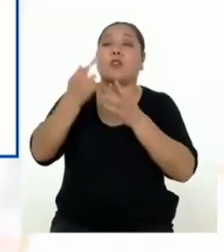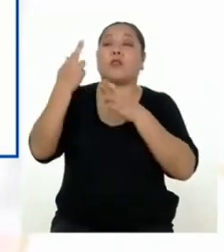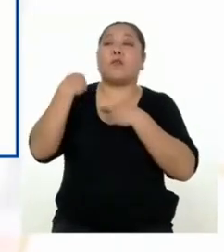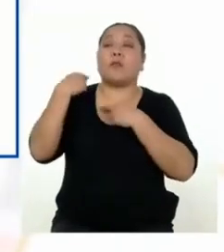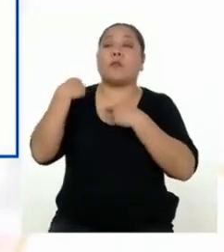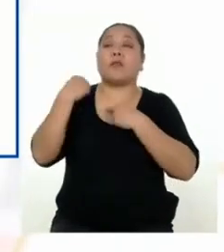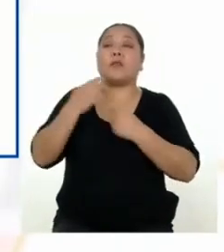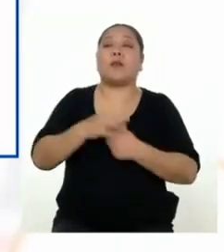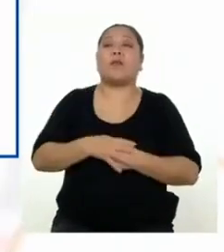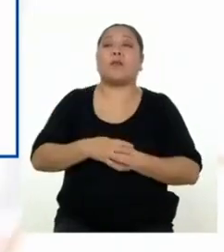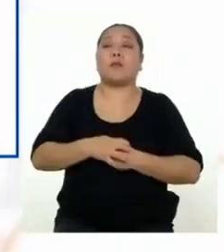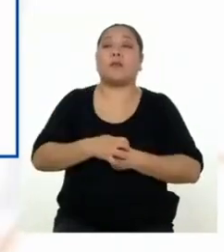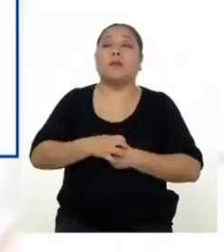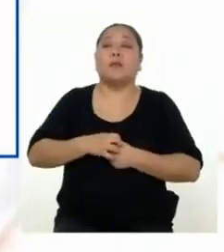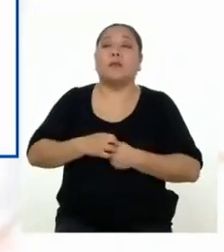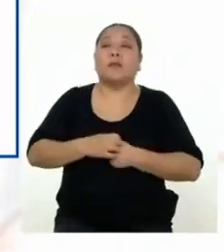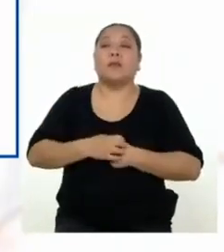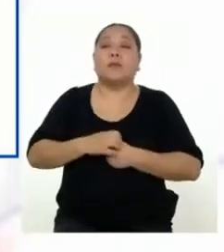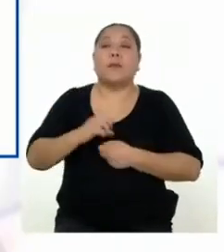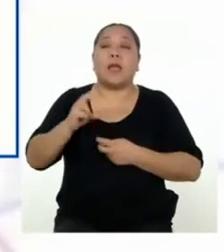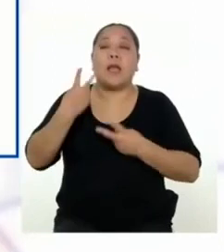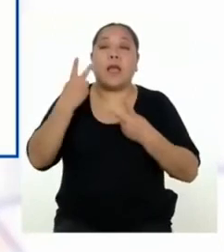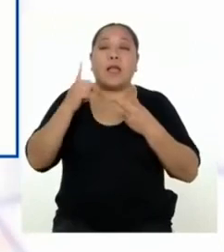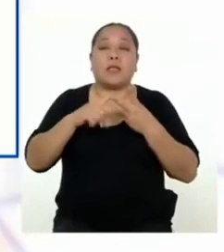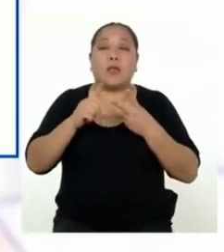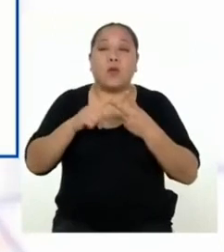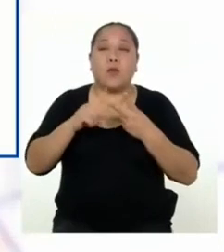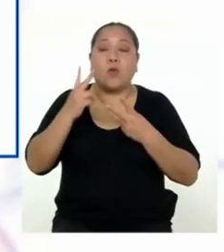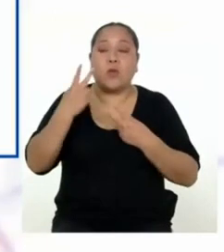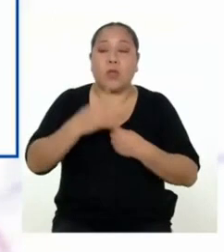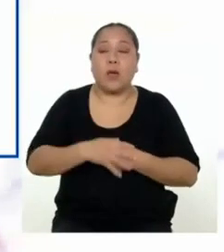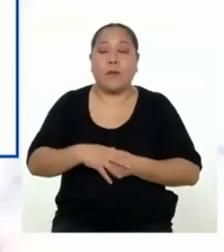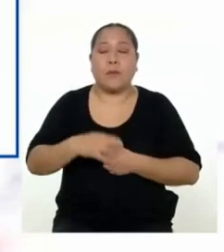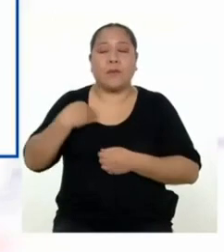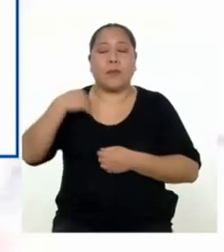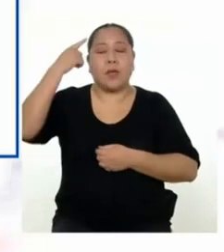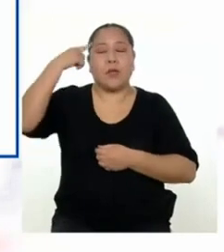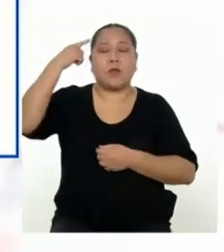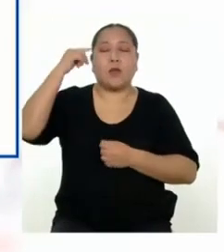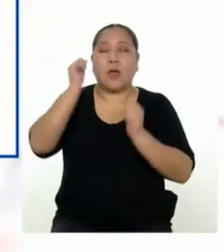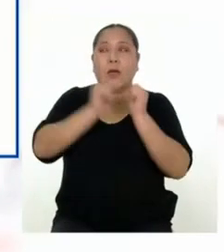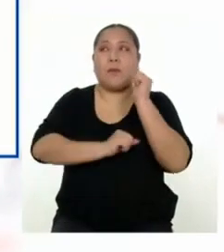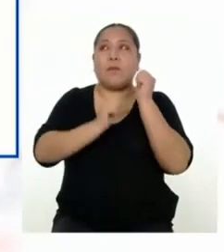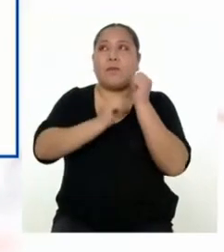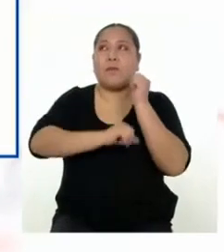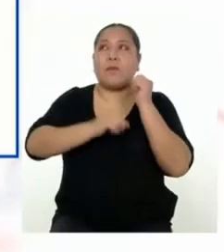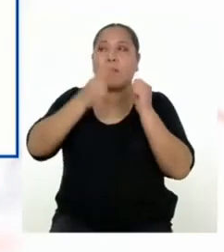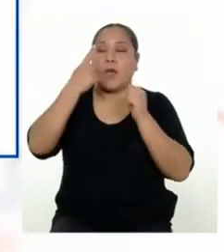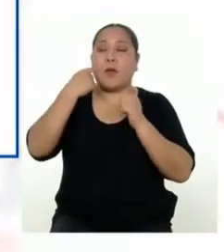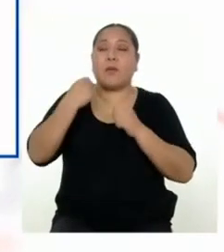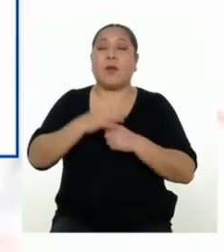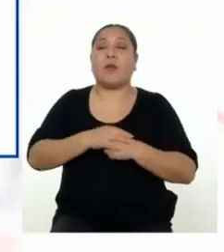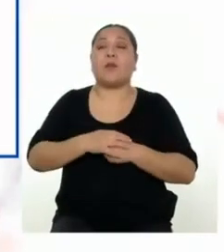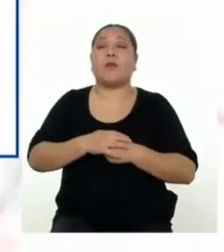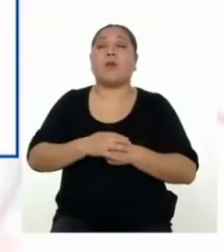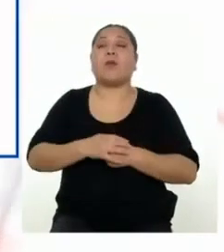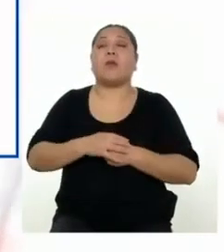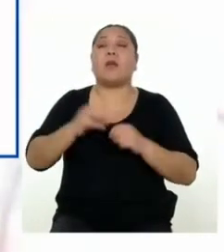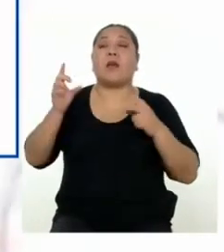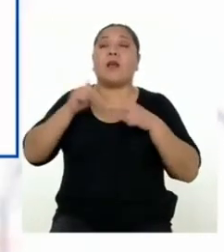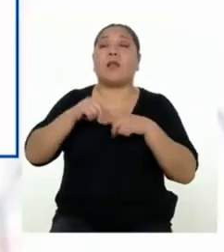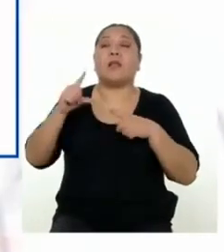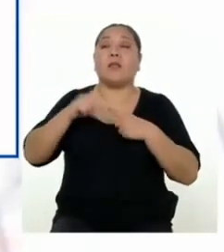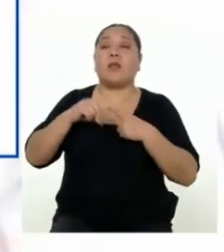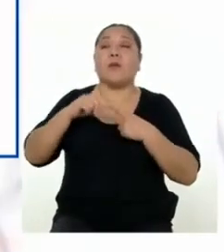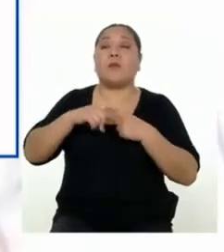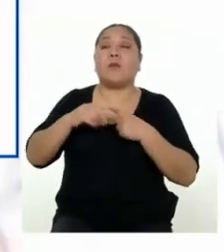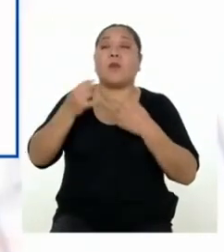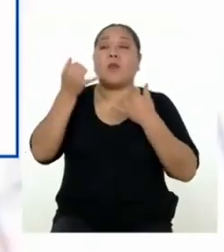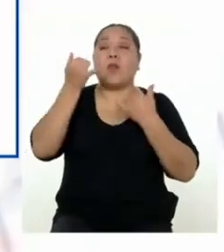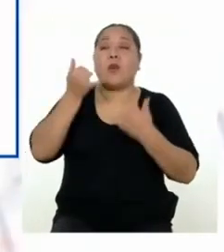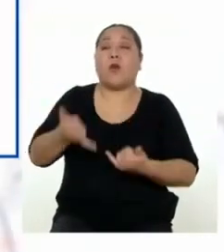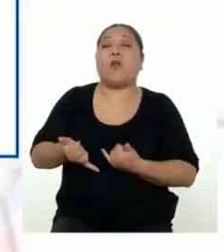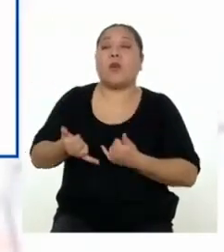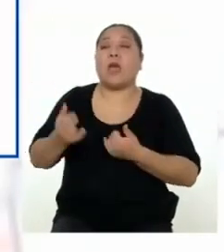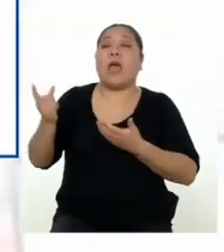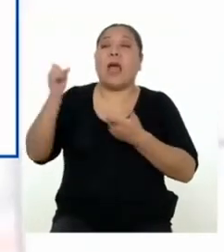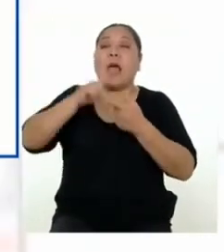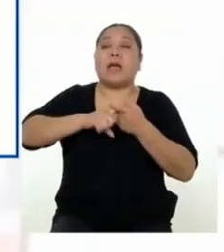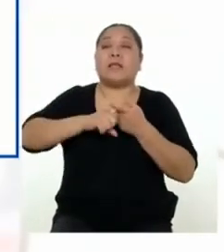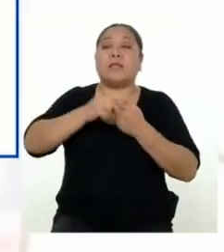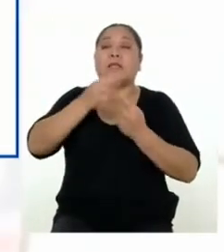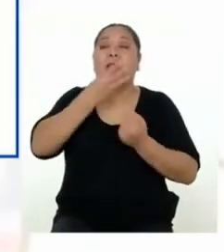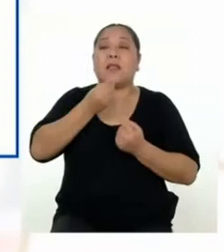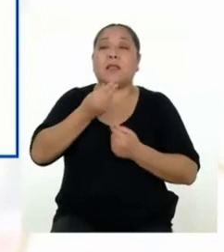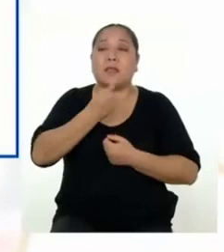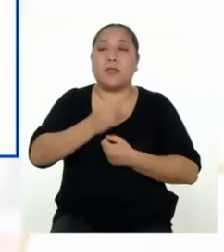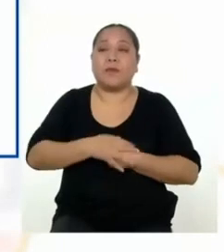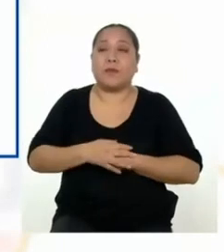responsables de su cumplimiento. Para la segunda, creo que será mi hermano. En cuanto al tiempo, empezaremos desde hoy hasta diciembre.